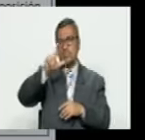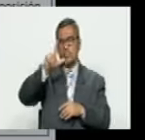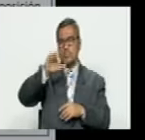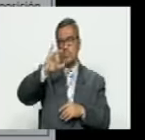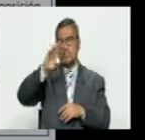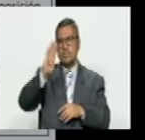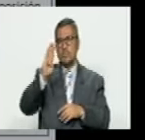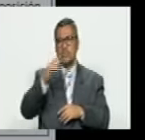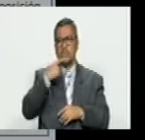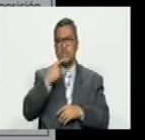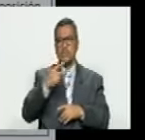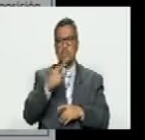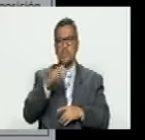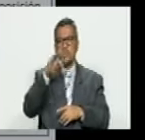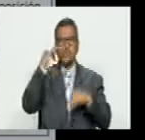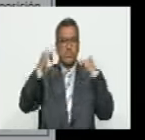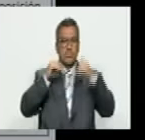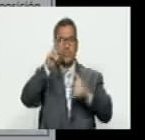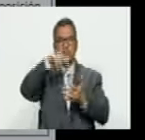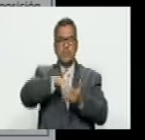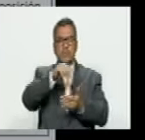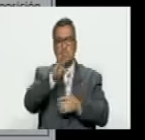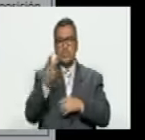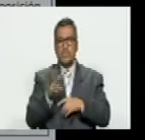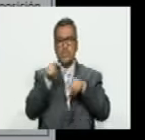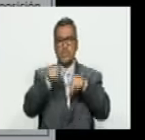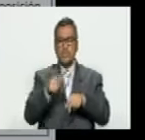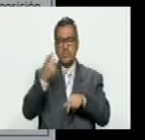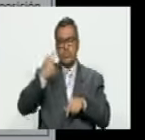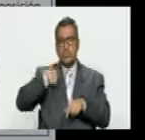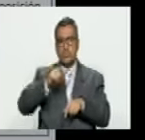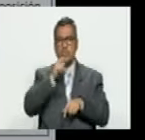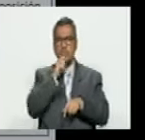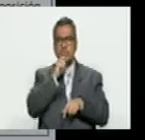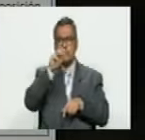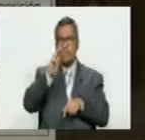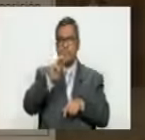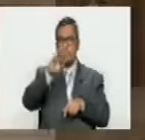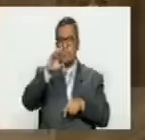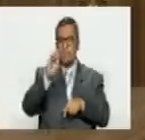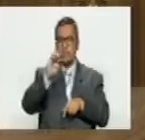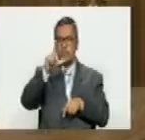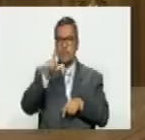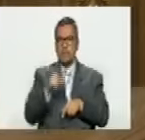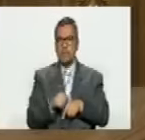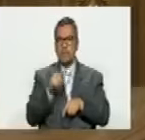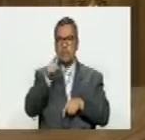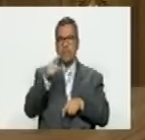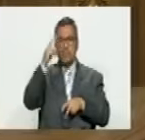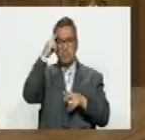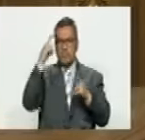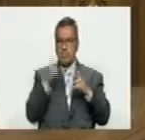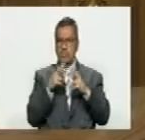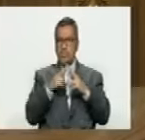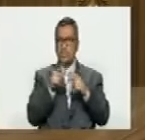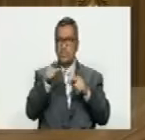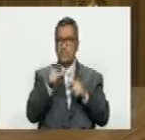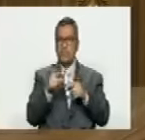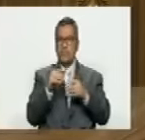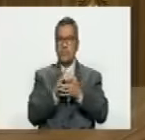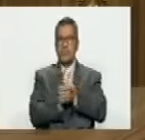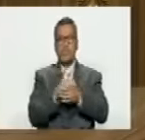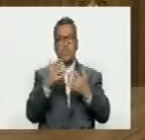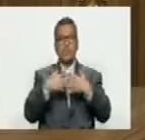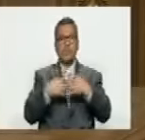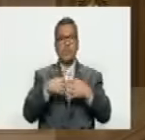que es como lo que hizo Fiesta en el 2004 y aquí tienen ¿quién es Edison Research? Edison Research es conocida porque es una compañía que